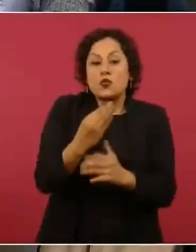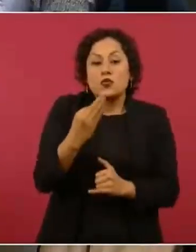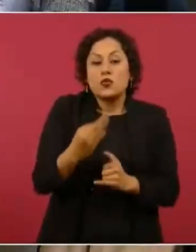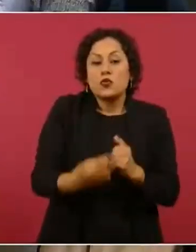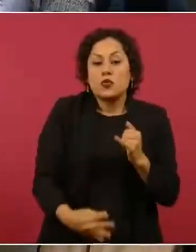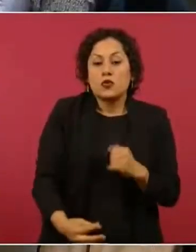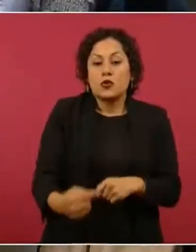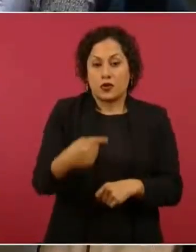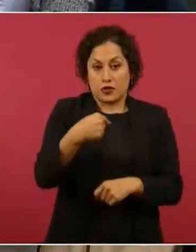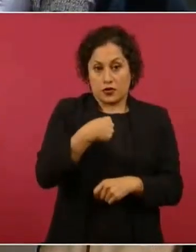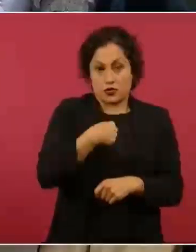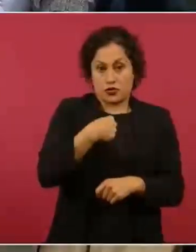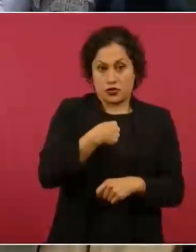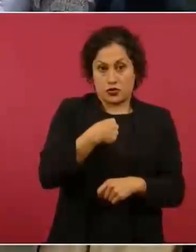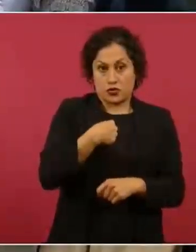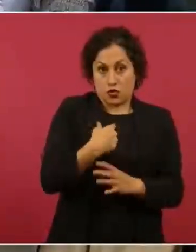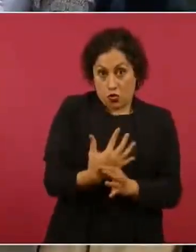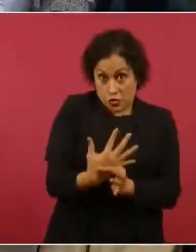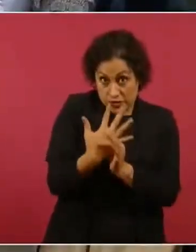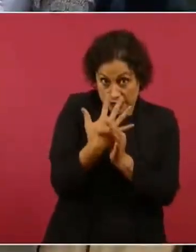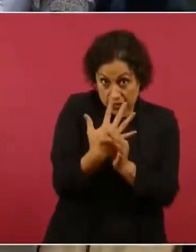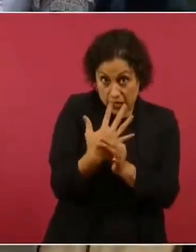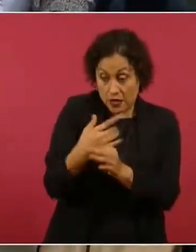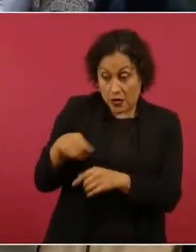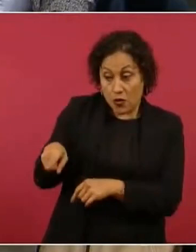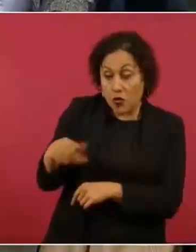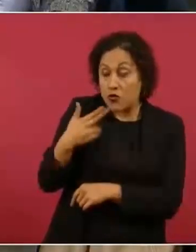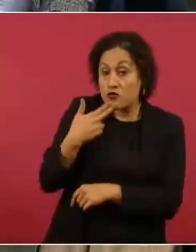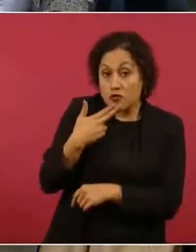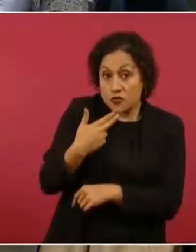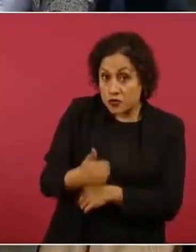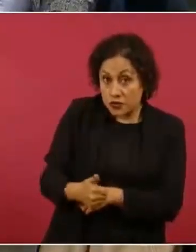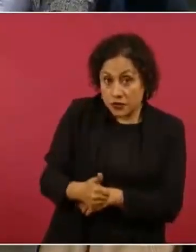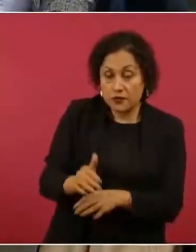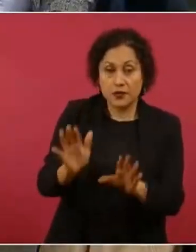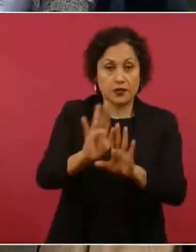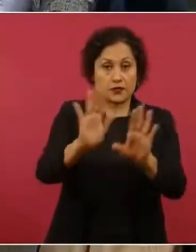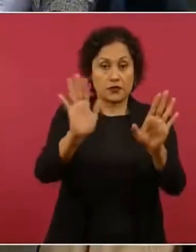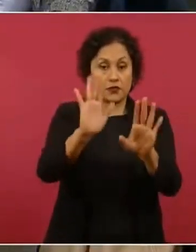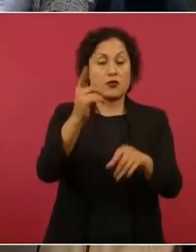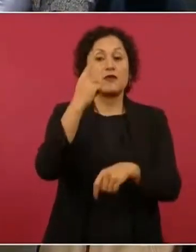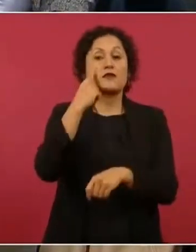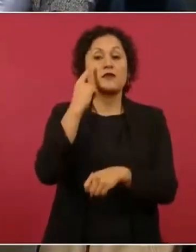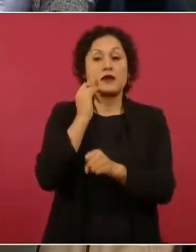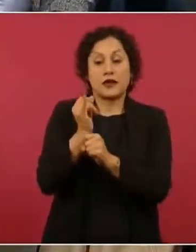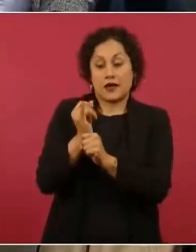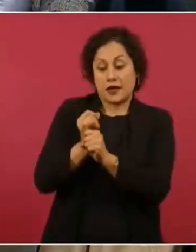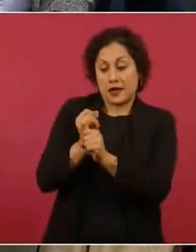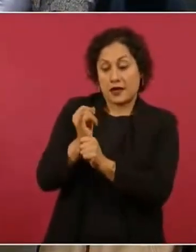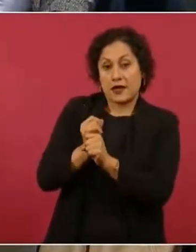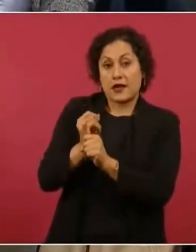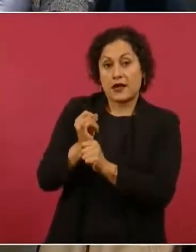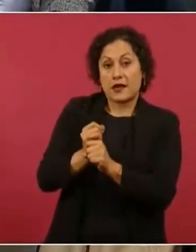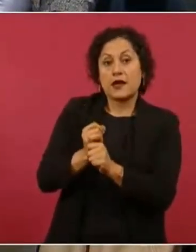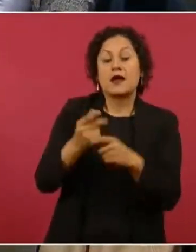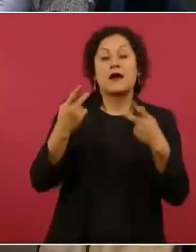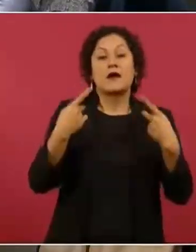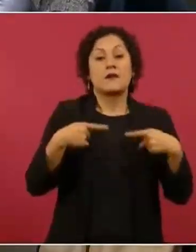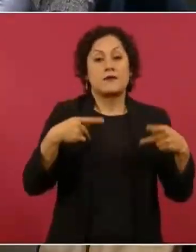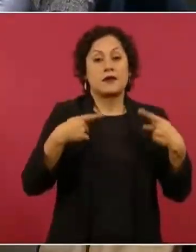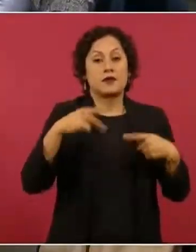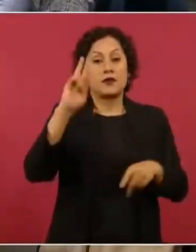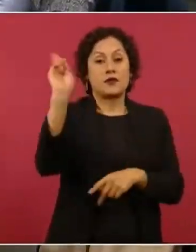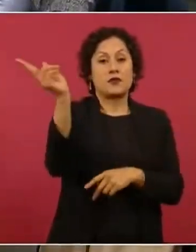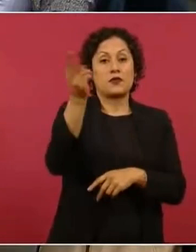no soy la que dice que no funciona. Hay un estudio que hicieron investigadores de la Universidad de